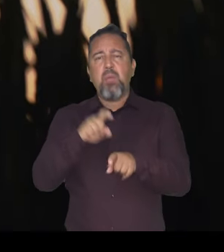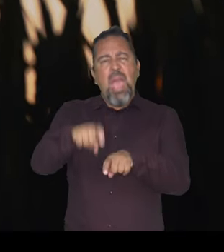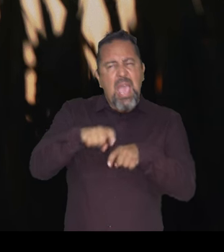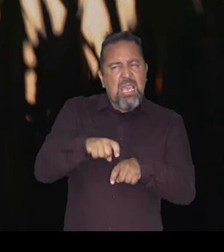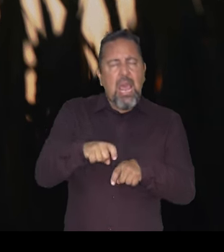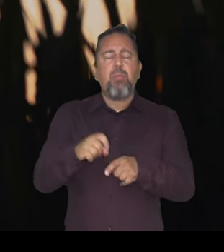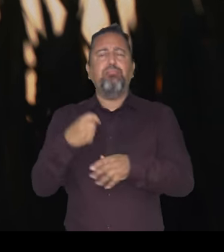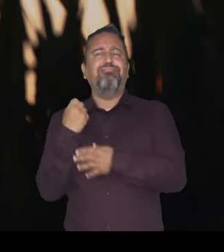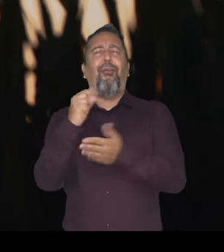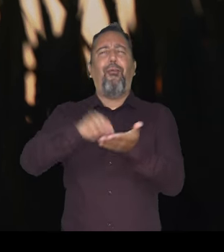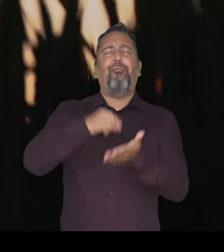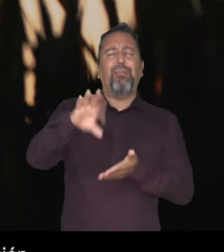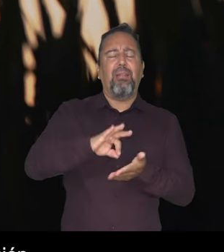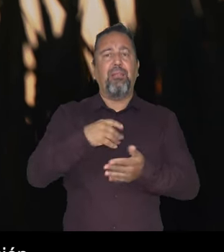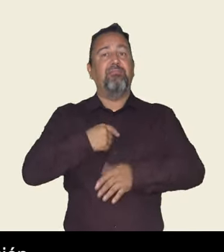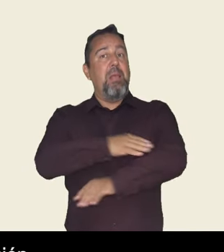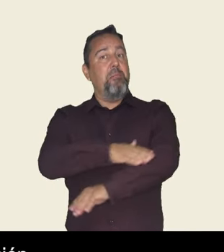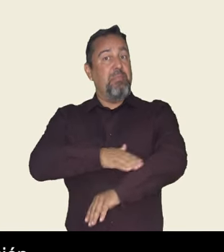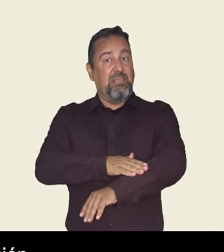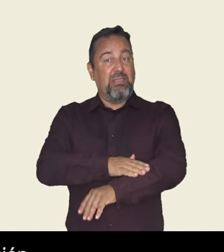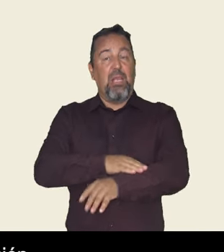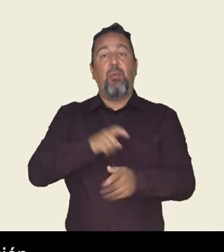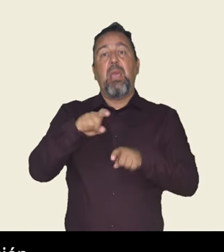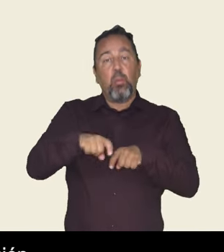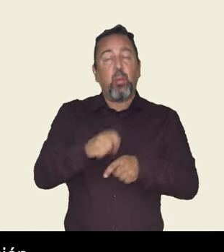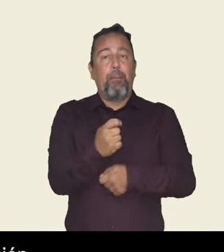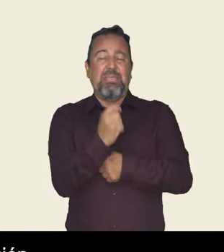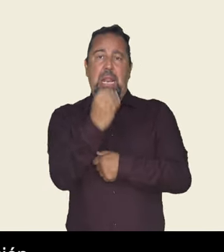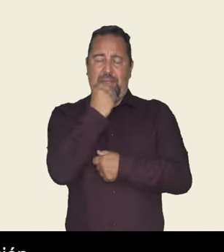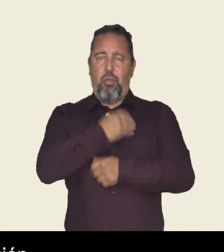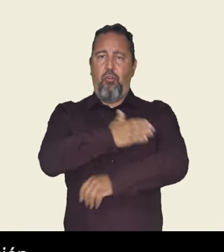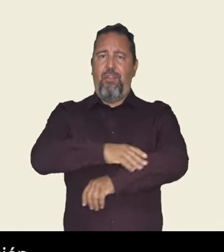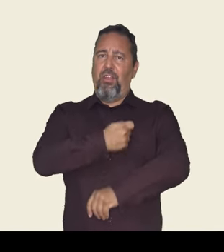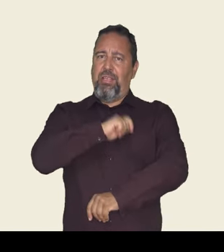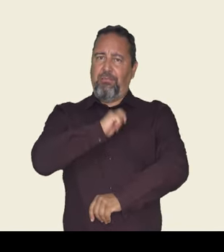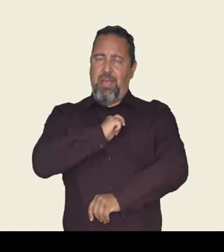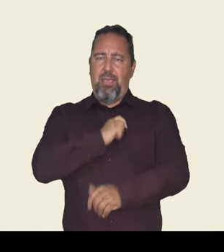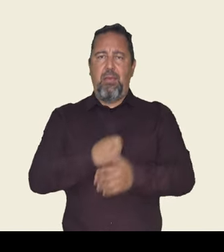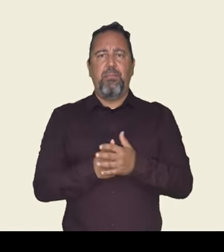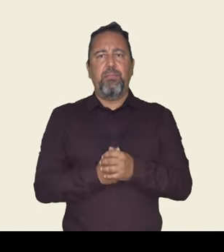Contrata a tua póliza de seguro agrario coa xuda do Ministerio de Agricultura, Pesca e Alimentación. Goberno de España